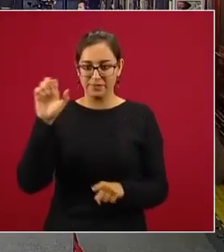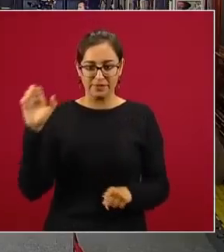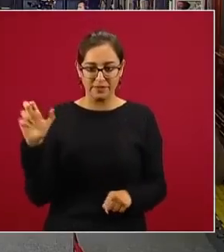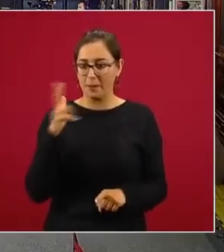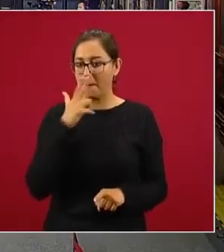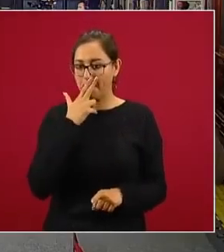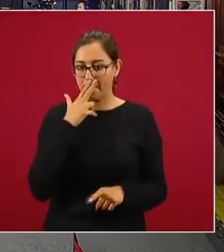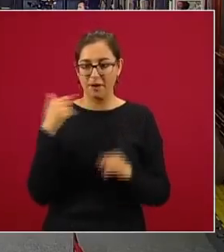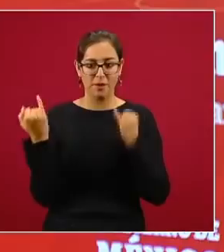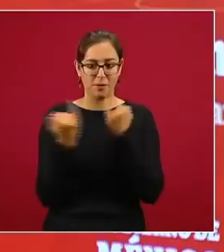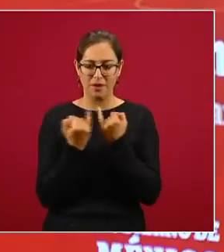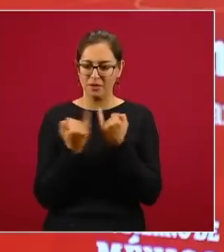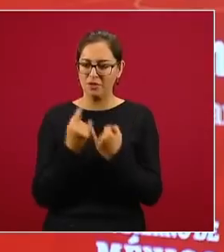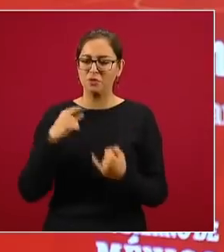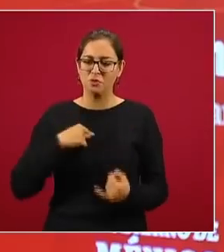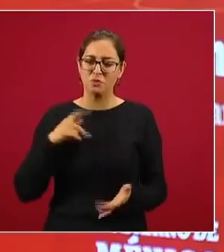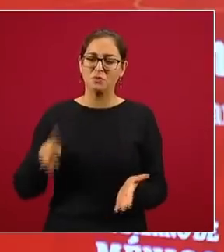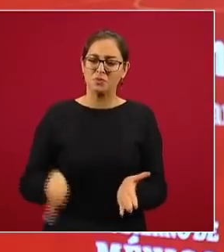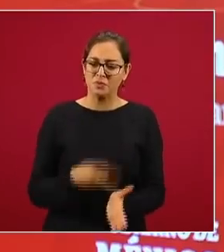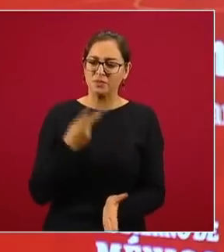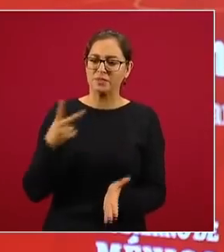se los he venido diciendo